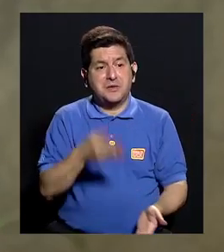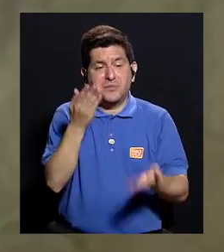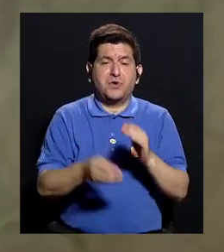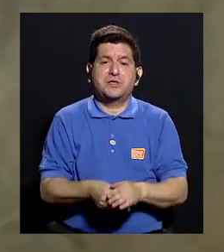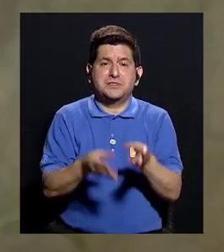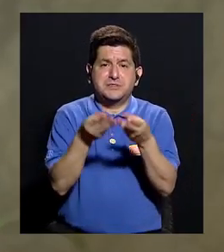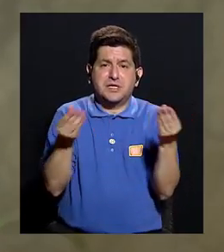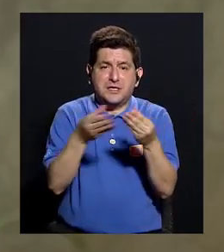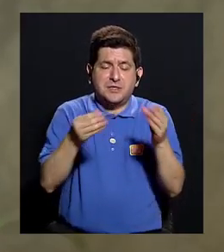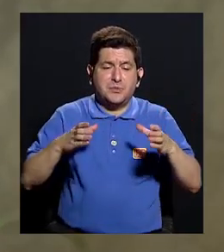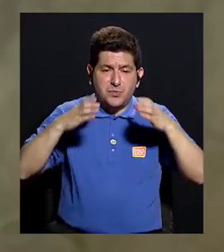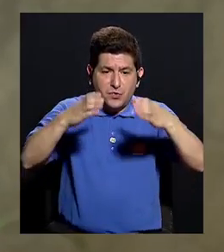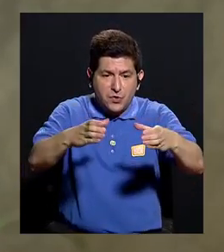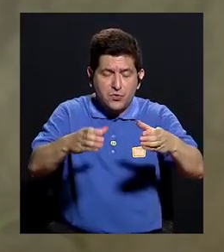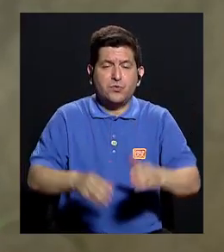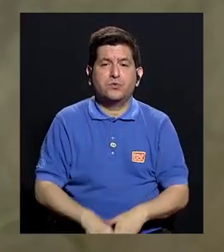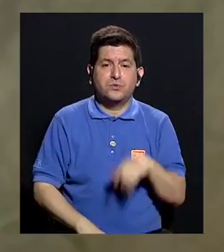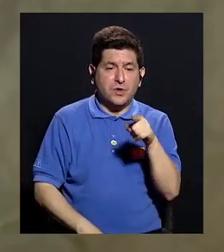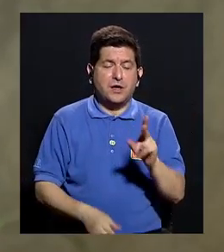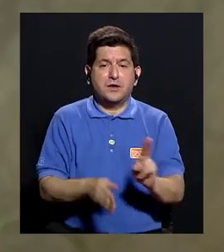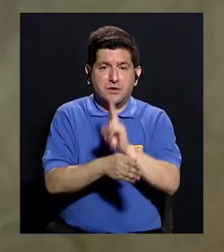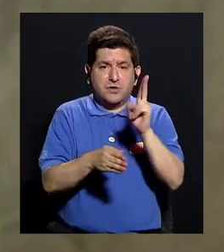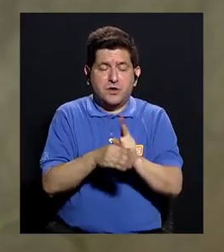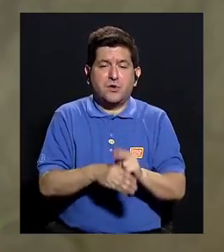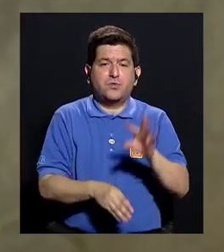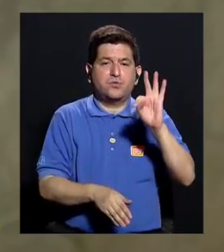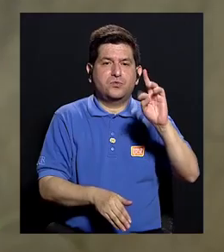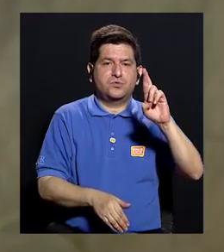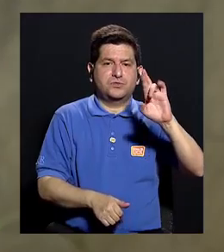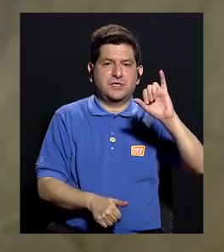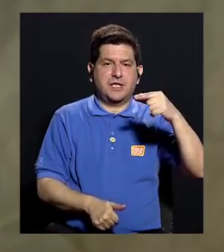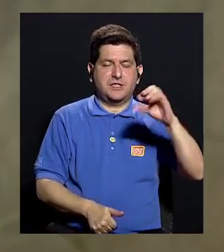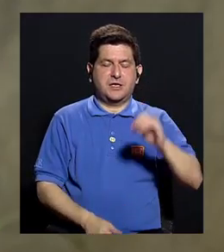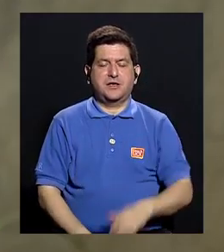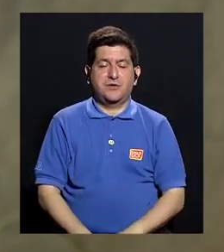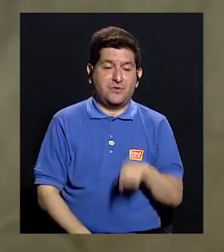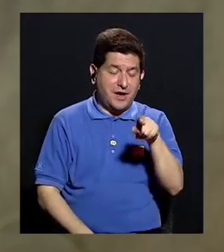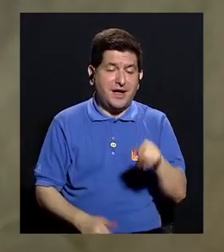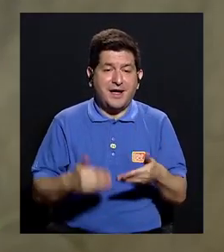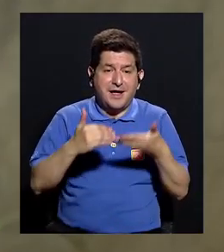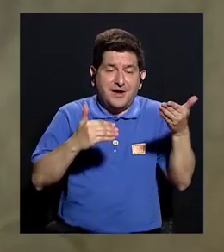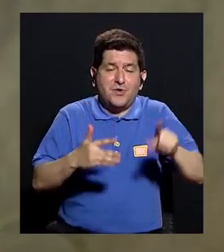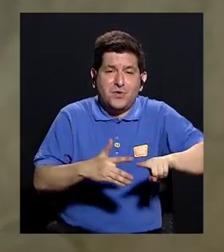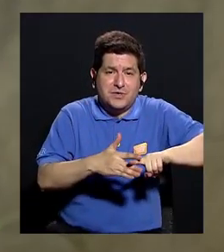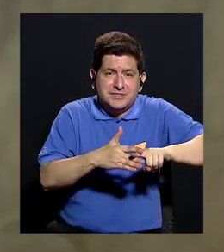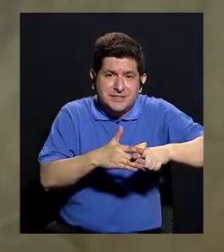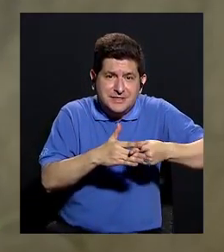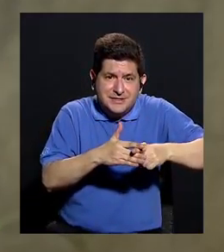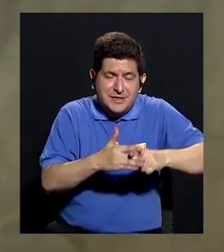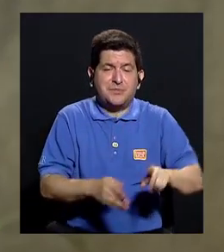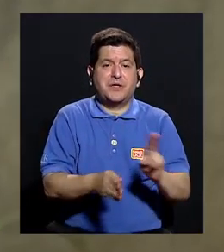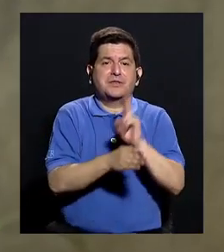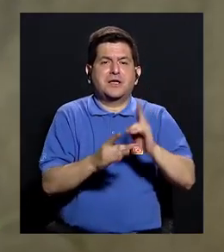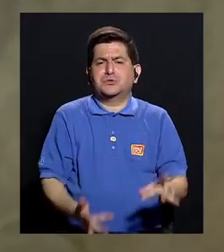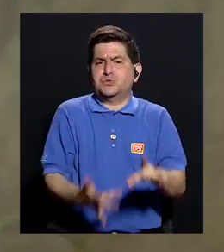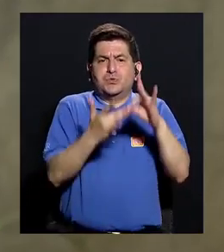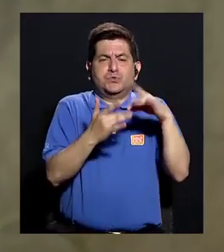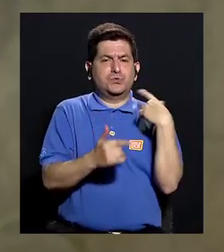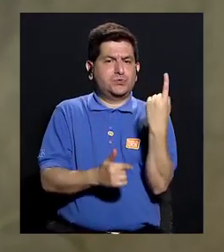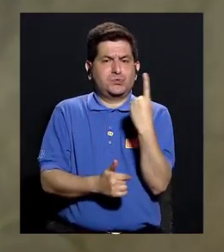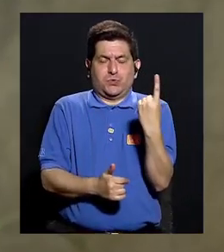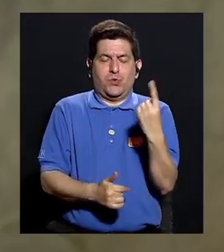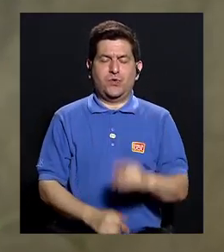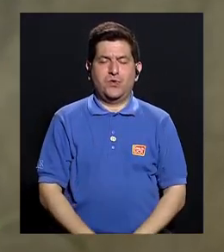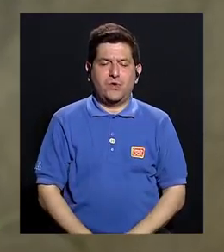pastelería que fue a base de trigo. O lo ideal sería pues tener sus utensilios exclusivos para la preparación de los alimentos libres de gluten, ¿verdad? Y